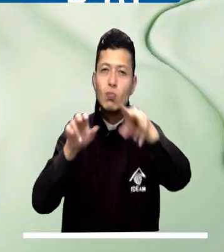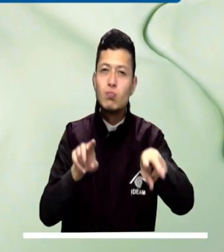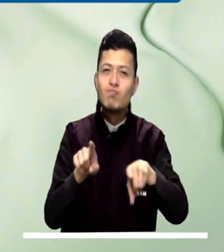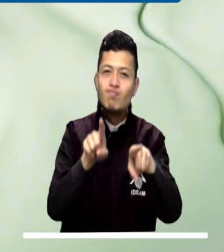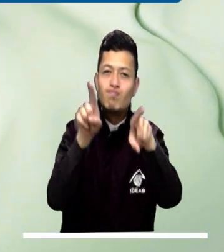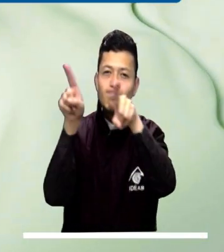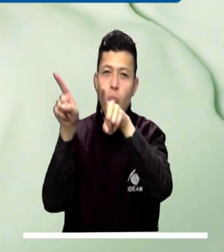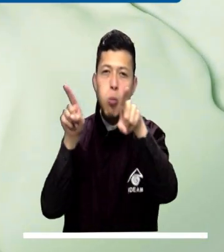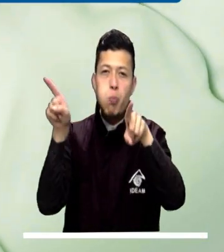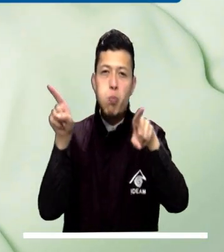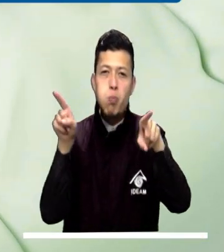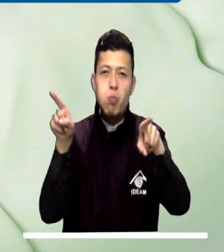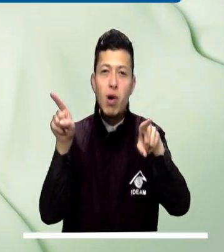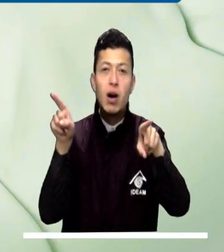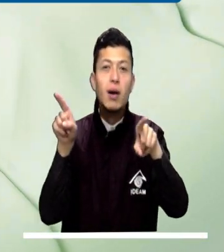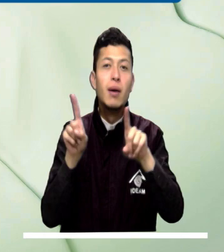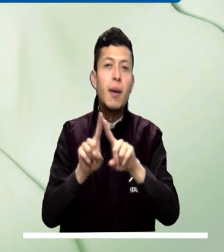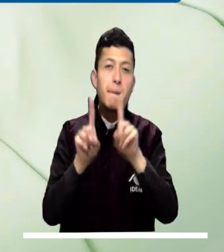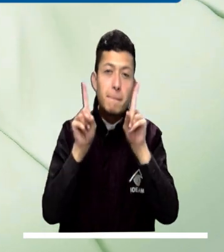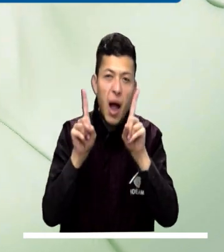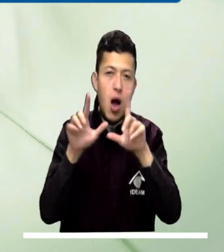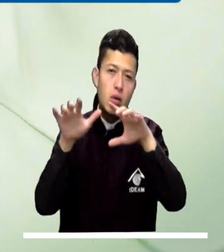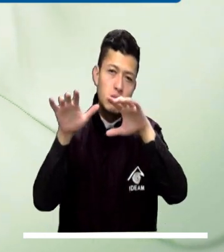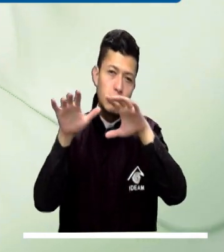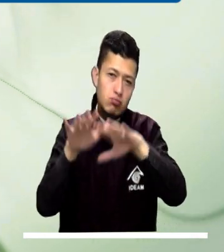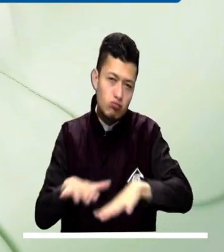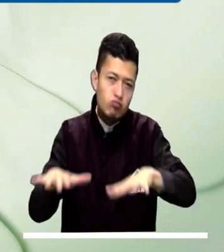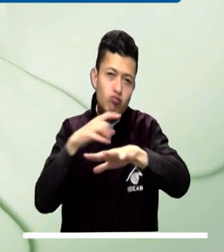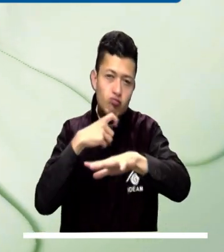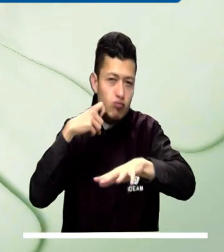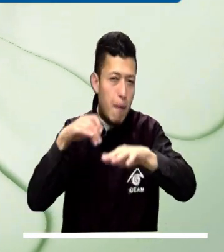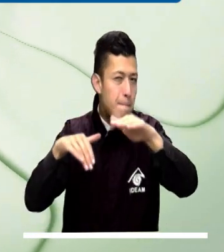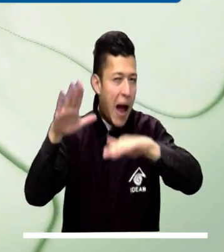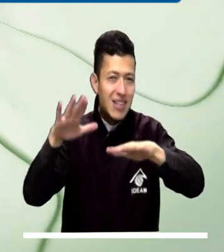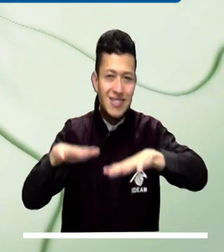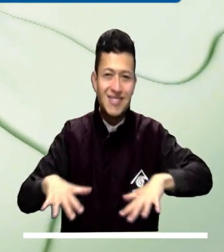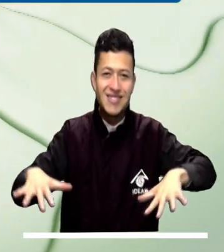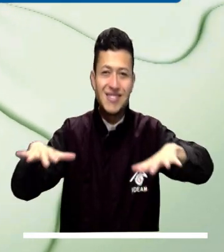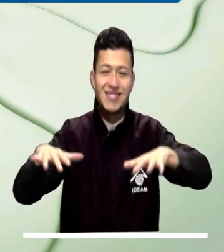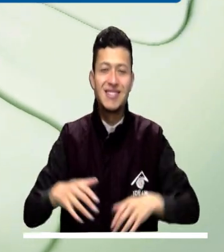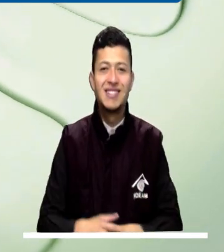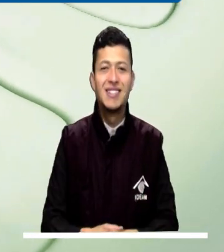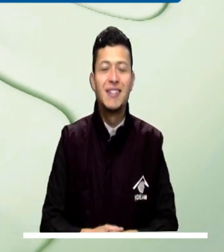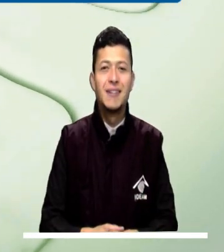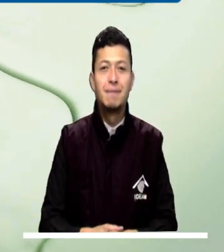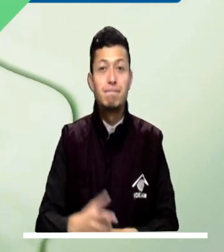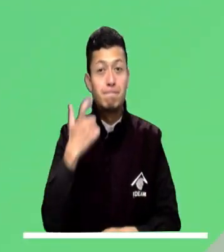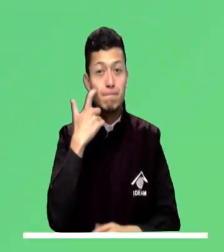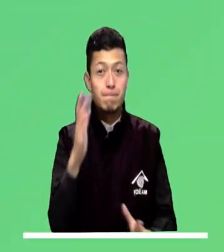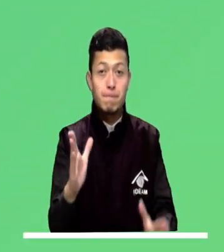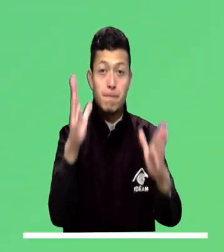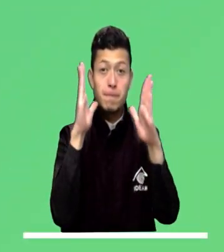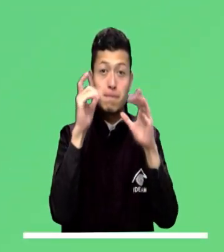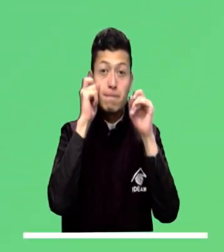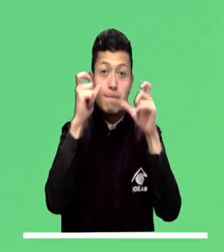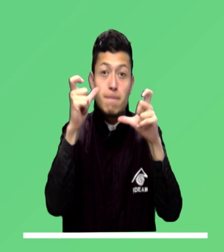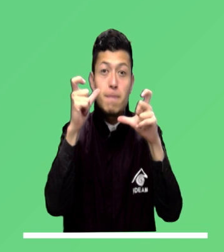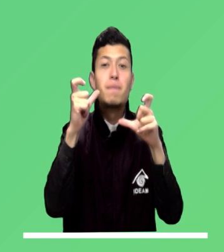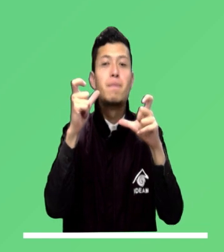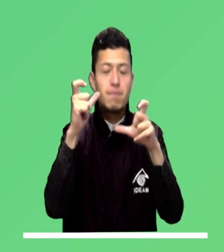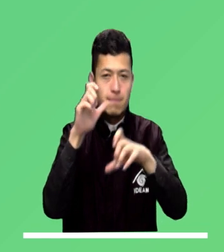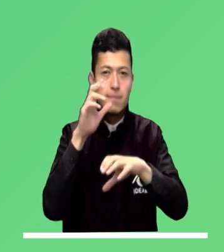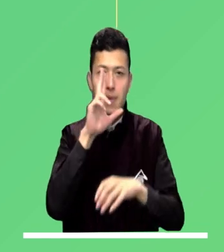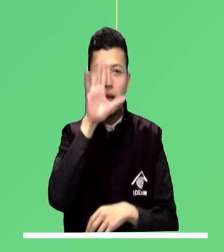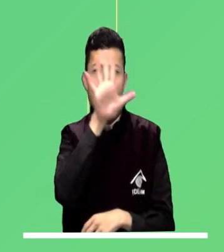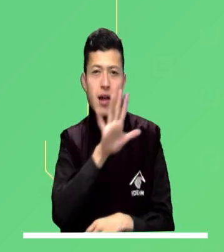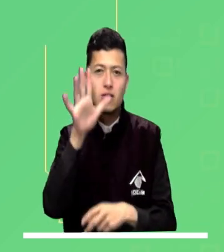nubes en gran parte de la ciudad. Sin embargo, es posible que se presente tiempo seco sobre la mayor parte del área. Mucha atención